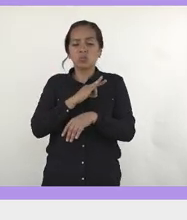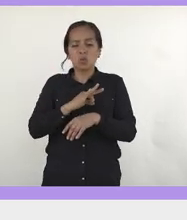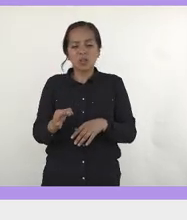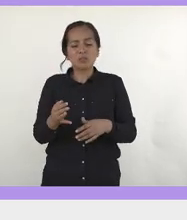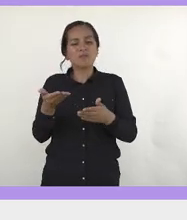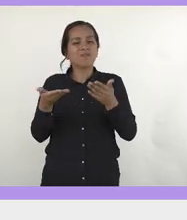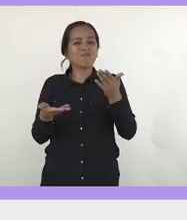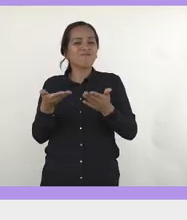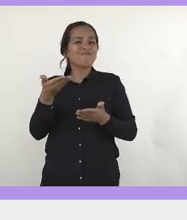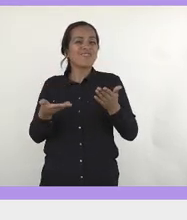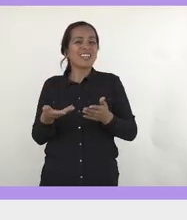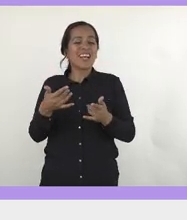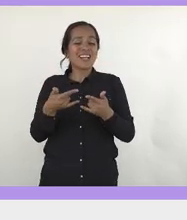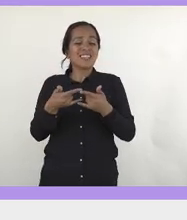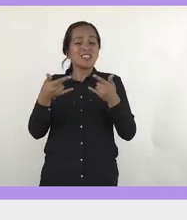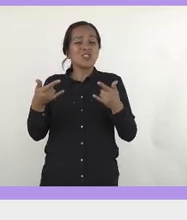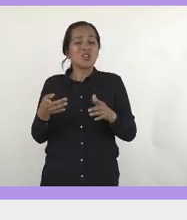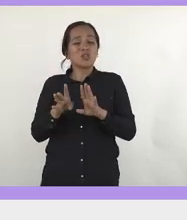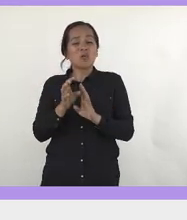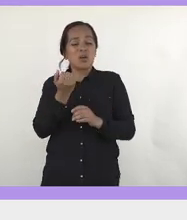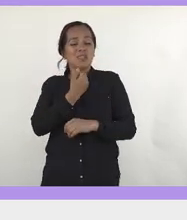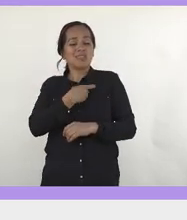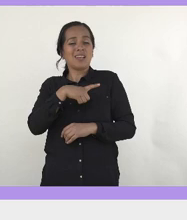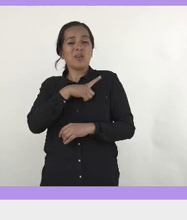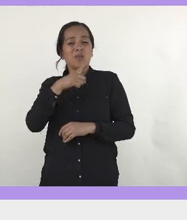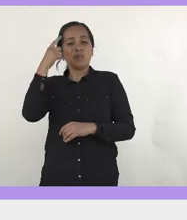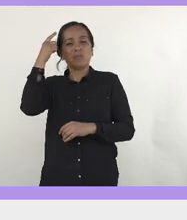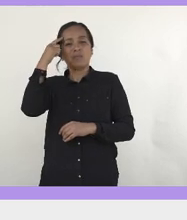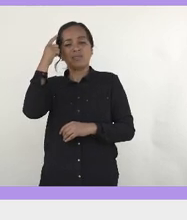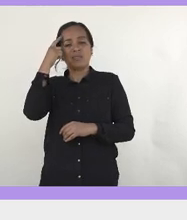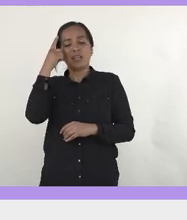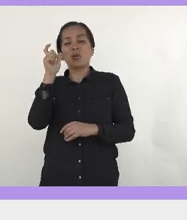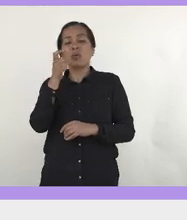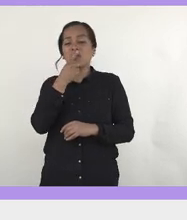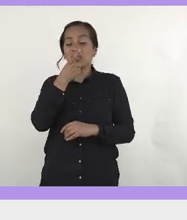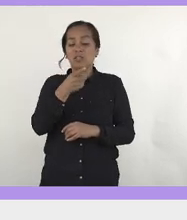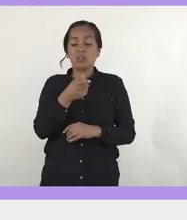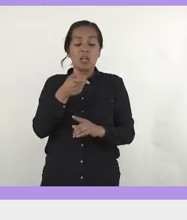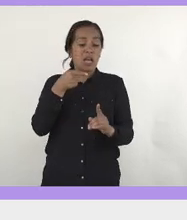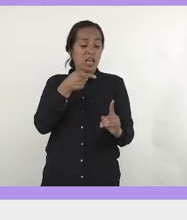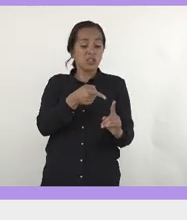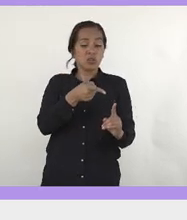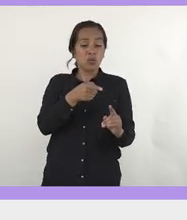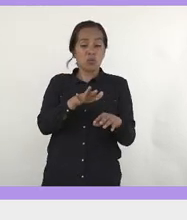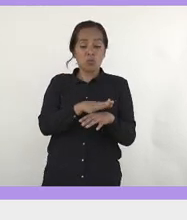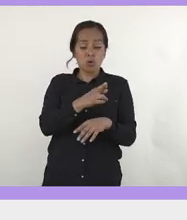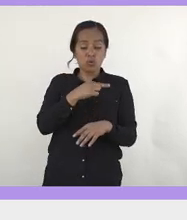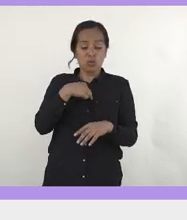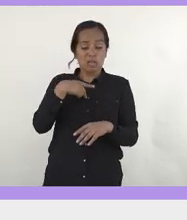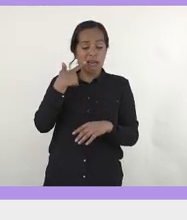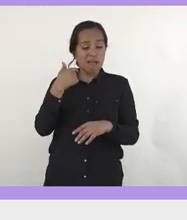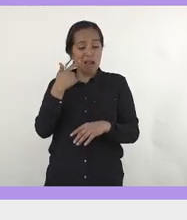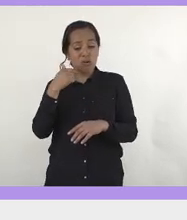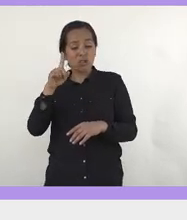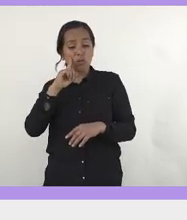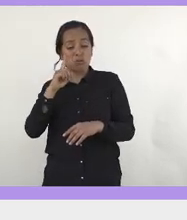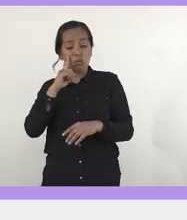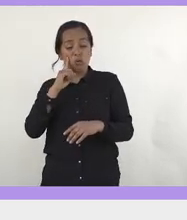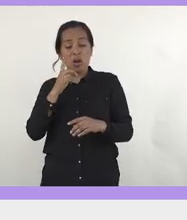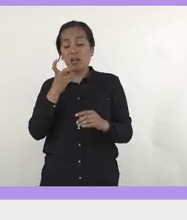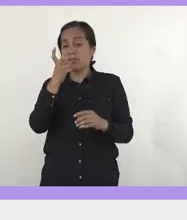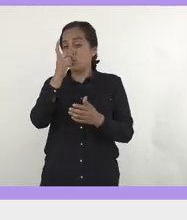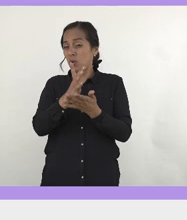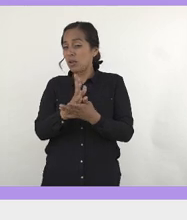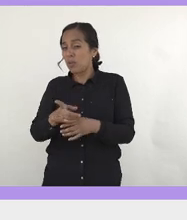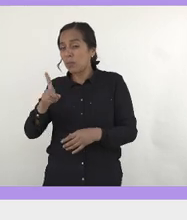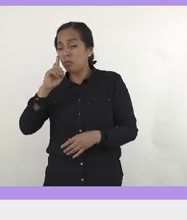paradojas que tiene la salud mental en cuanto al género, es decirle, esto no es solo por nosotras, nosotros hemos llevado a la peor parte de la historia,